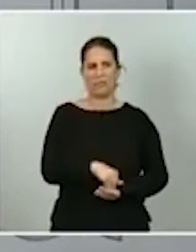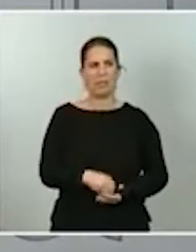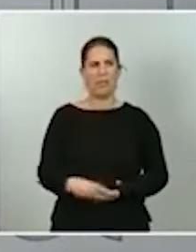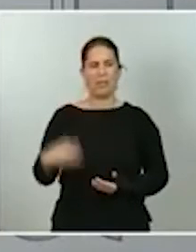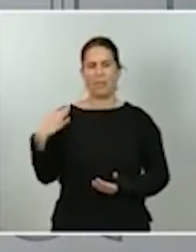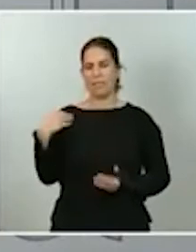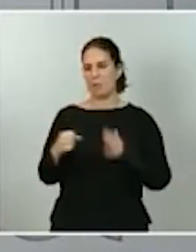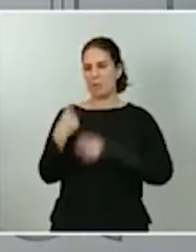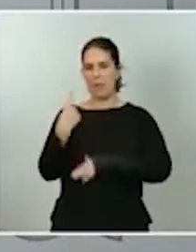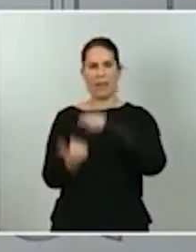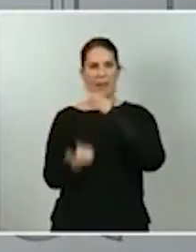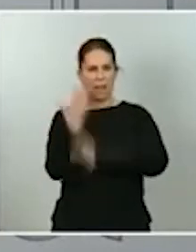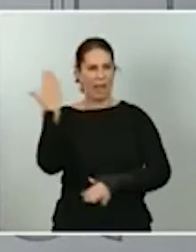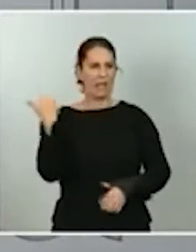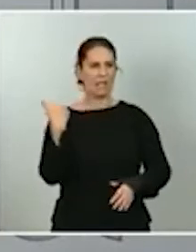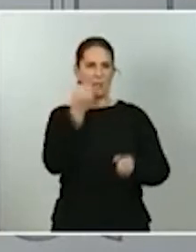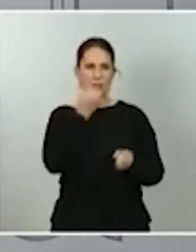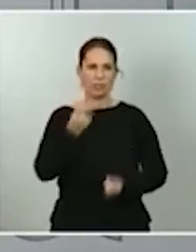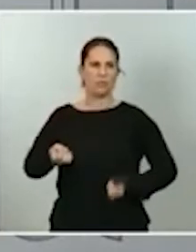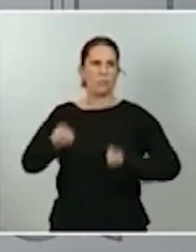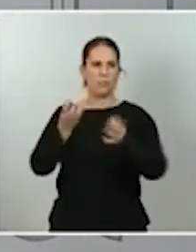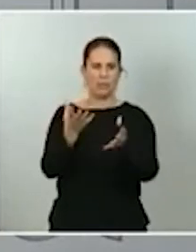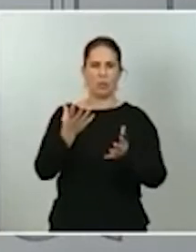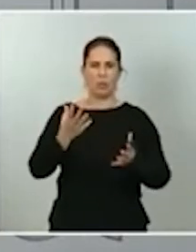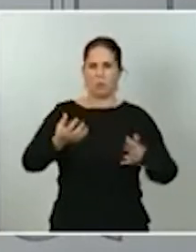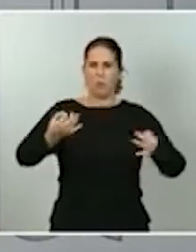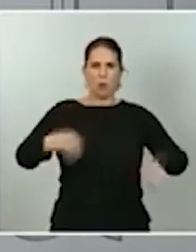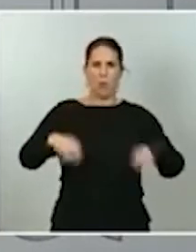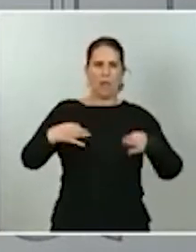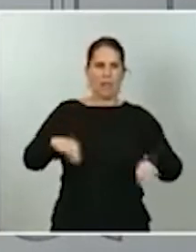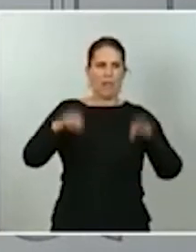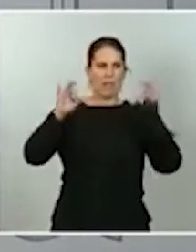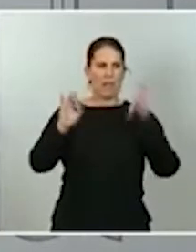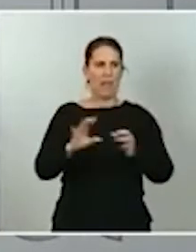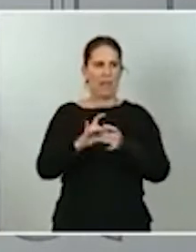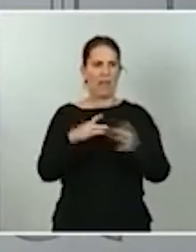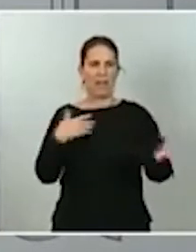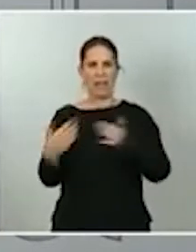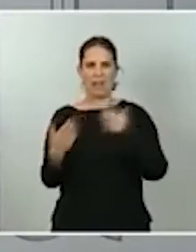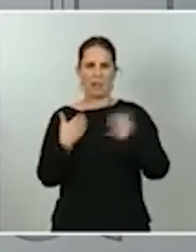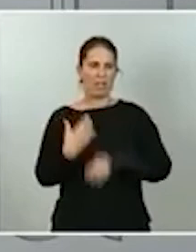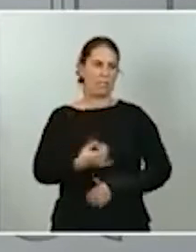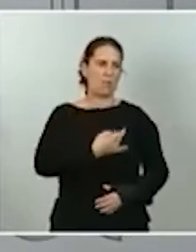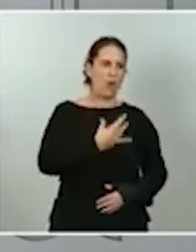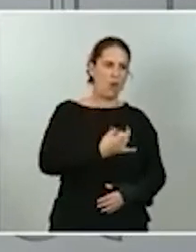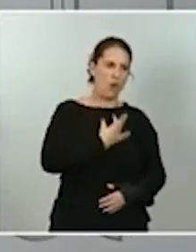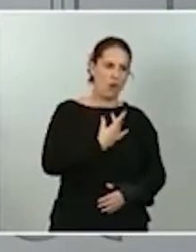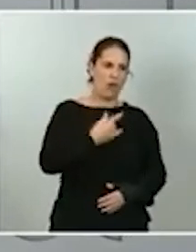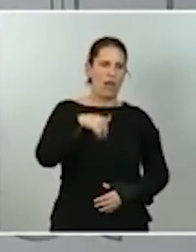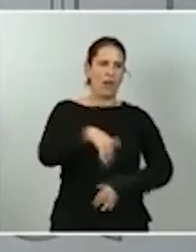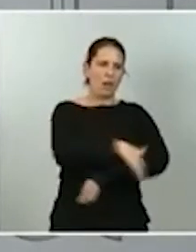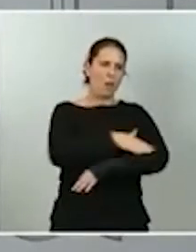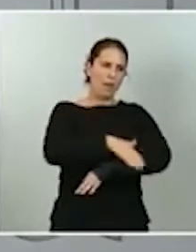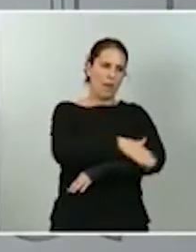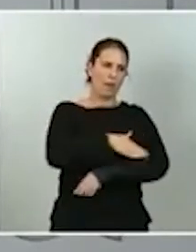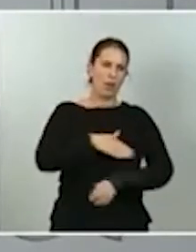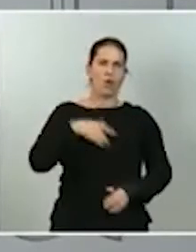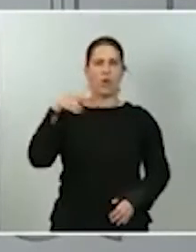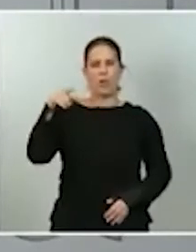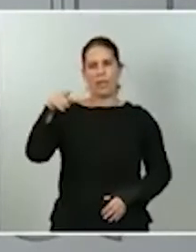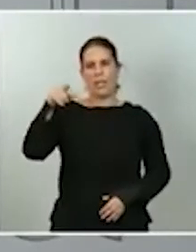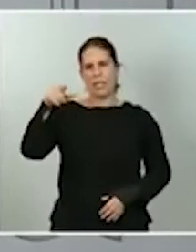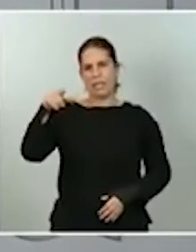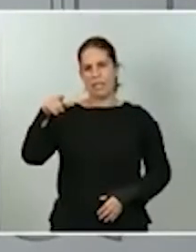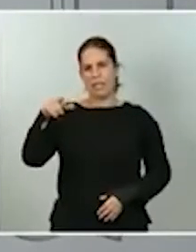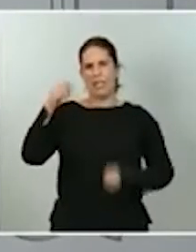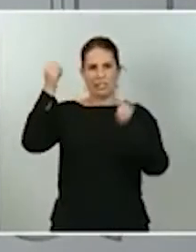transmitido la absoluta normalidad en las relaciones entre Moncloa, entre el Gobierno y la propia Casa Real. Cada uno